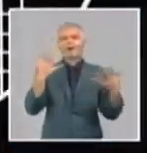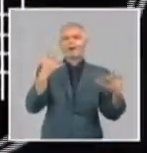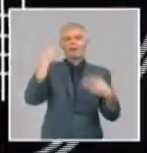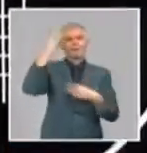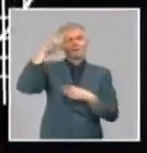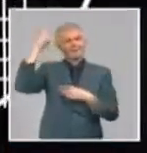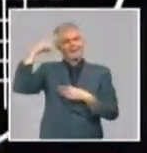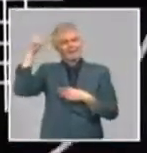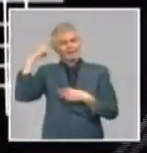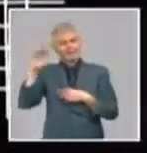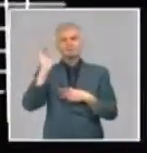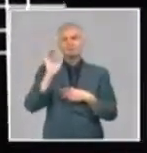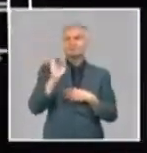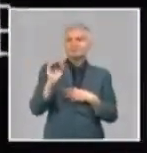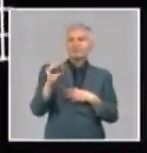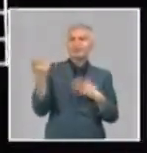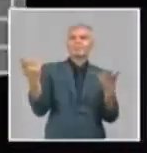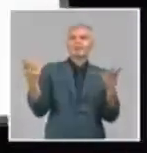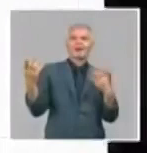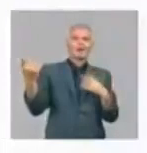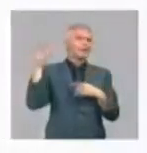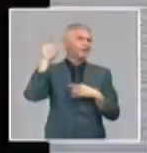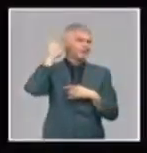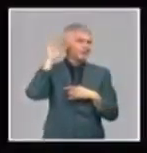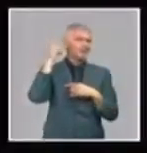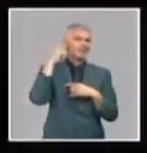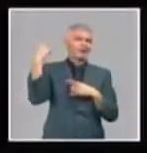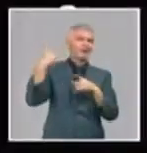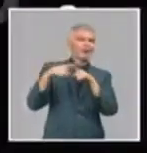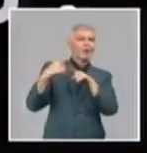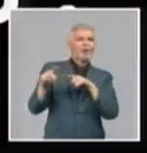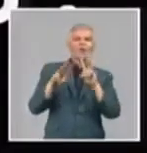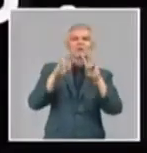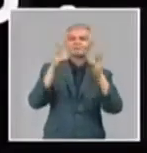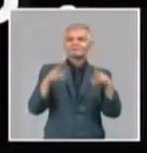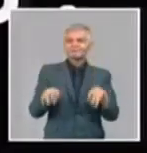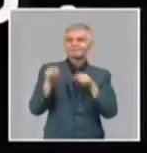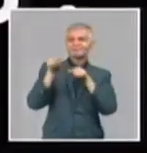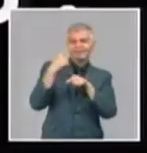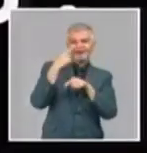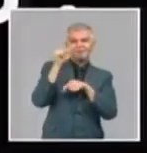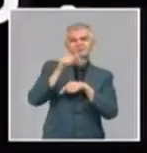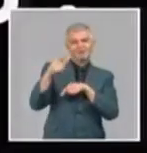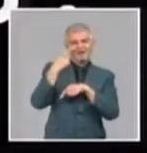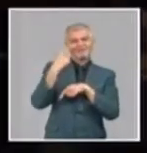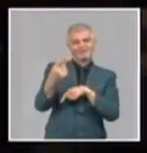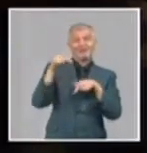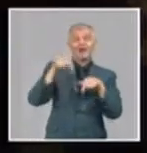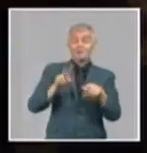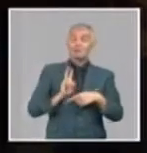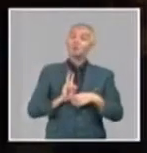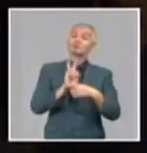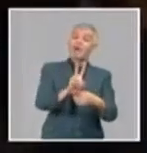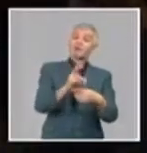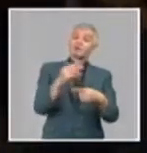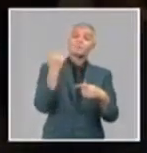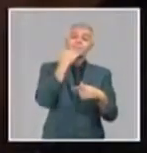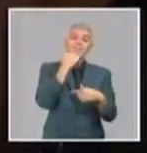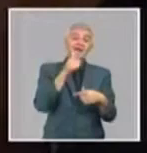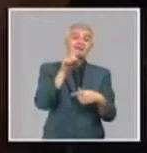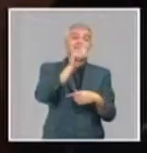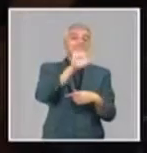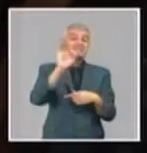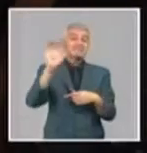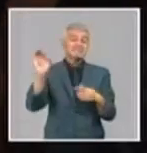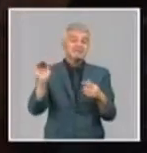simultáneas de lunes a viernes a las 4.30 de la tarde. Hasta el momento ya han participado de manera voluntaria en esta iniciativa más de 100 cantautores,